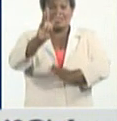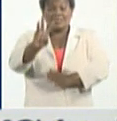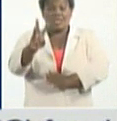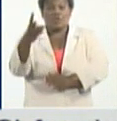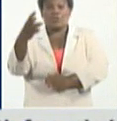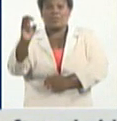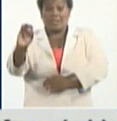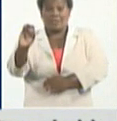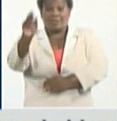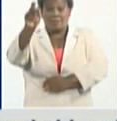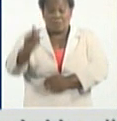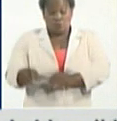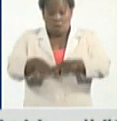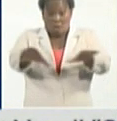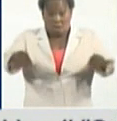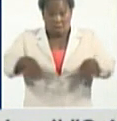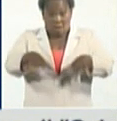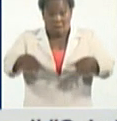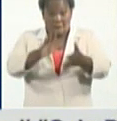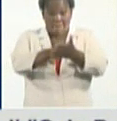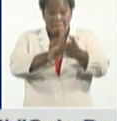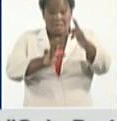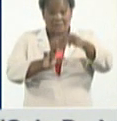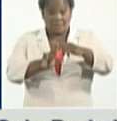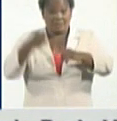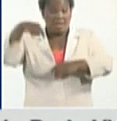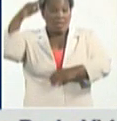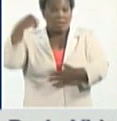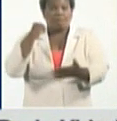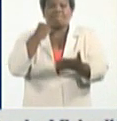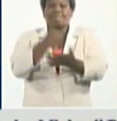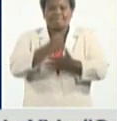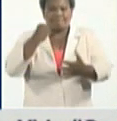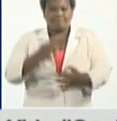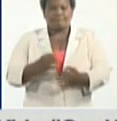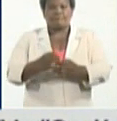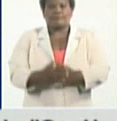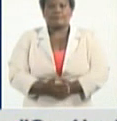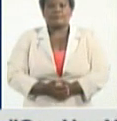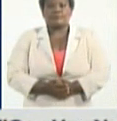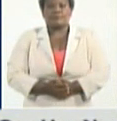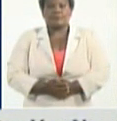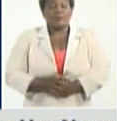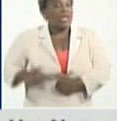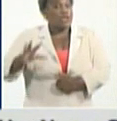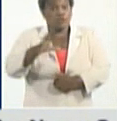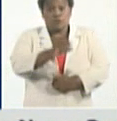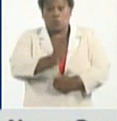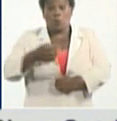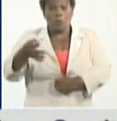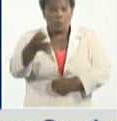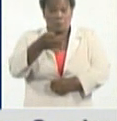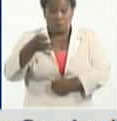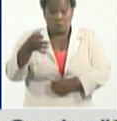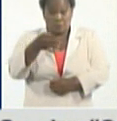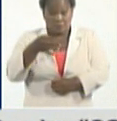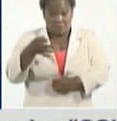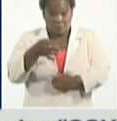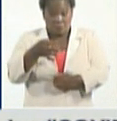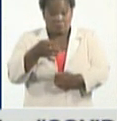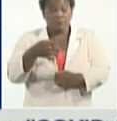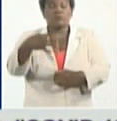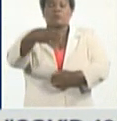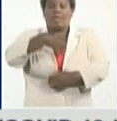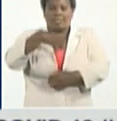pacientes autóctonos en el día de ayer. Todos sus municipios aportando casos